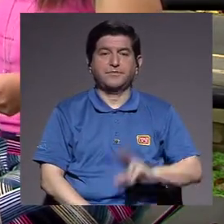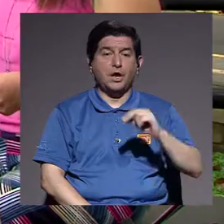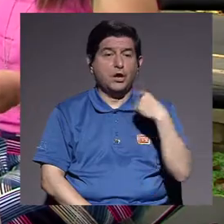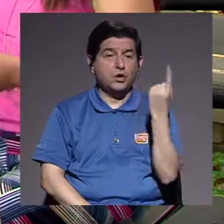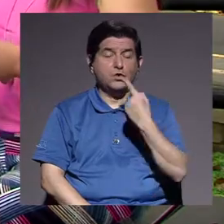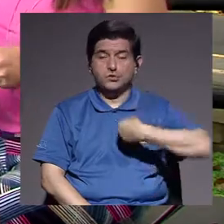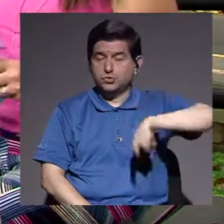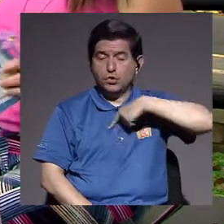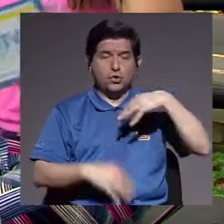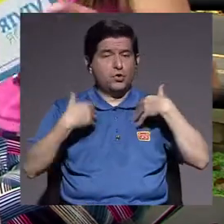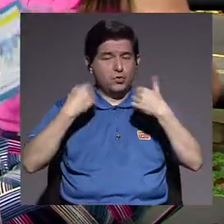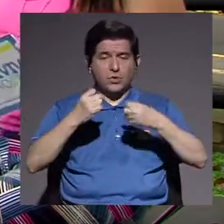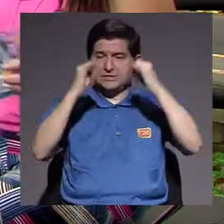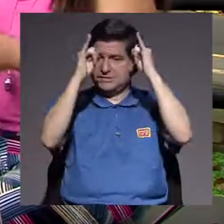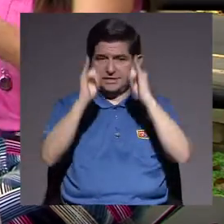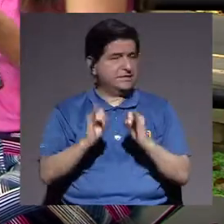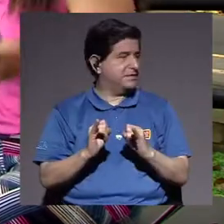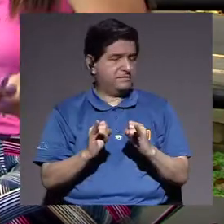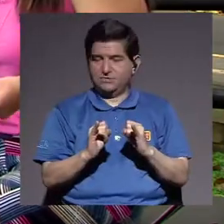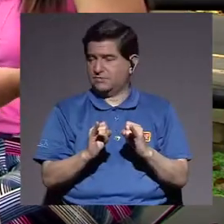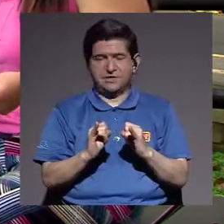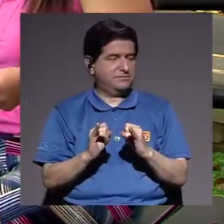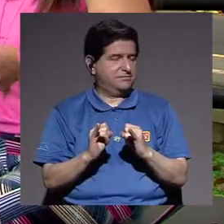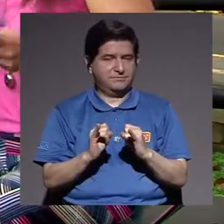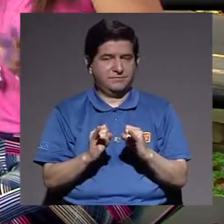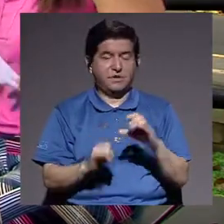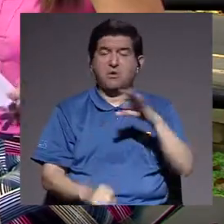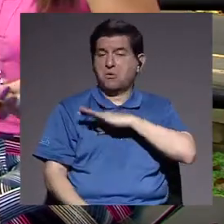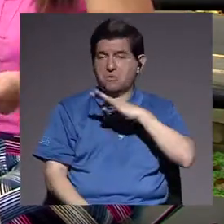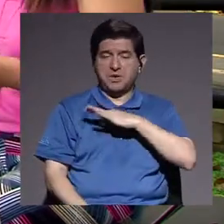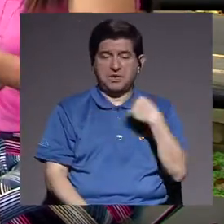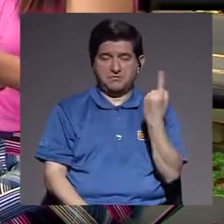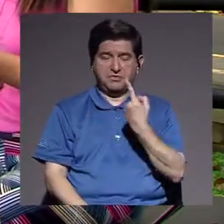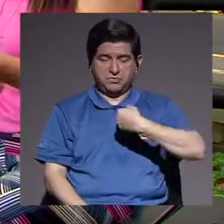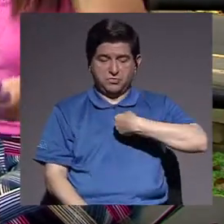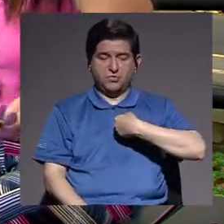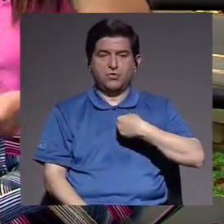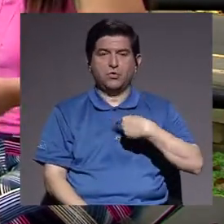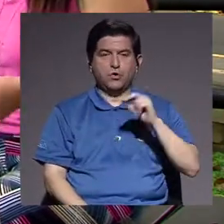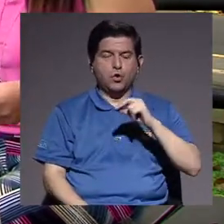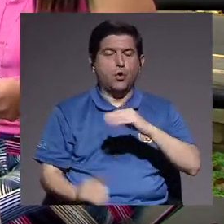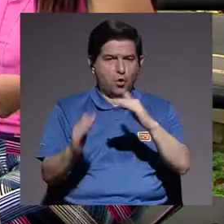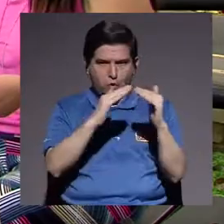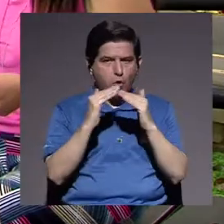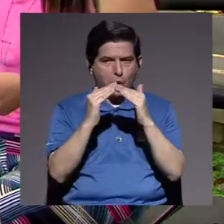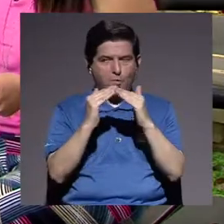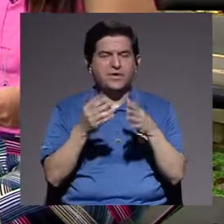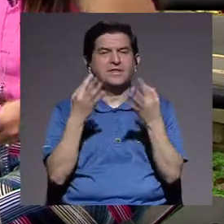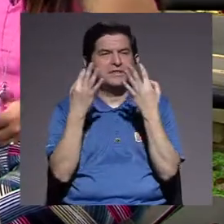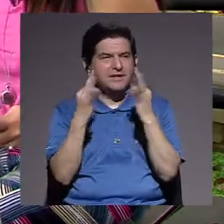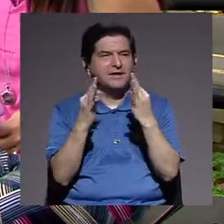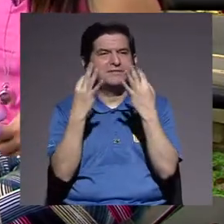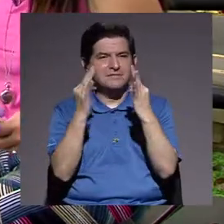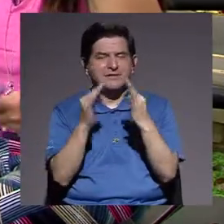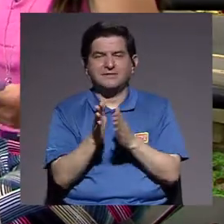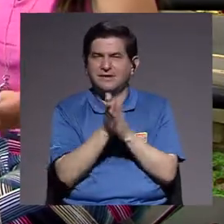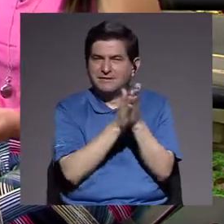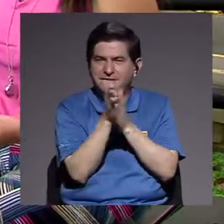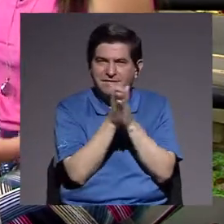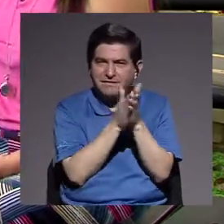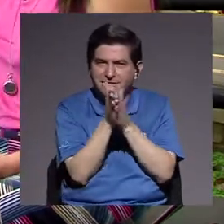antes, no solo por nuestra salud individualmente, sino por nuestro bienestar, sino por el de la comunidad, ¿verdad? Lograr tal vez